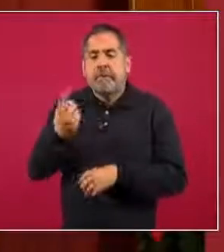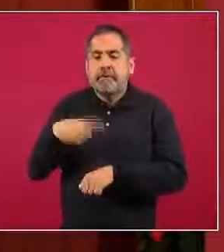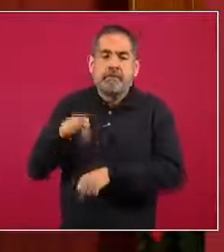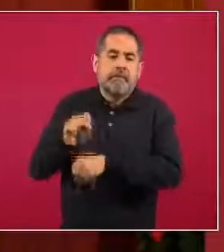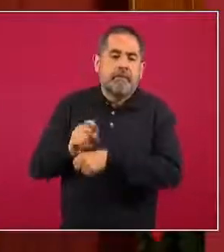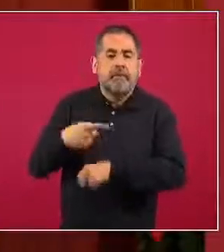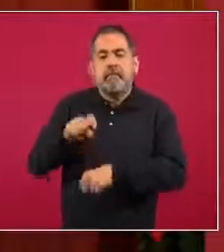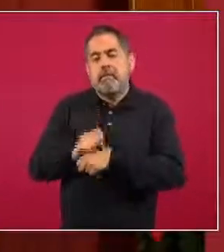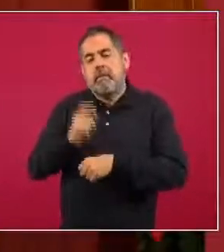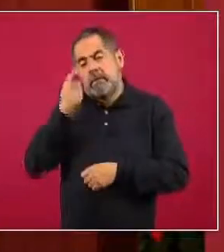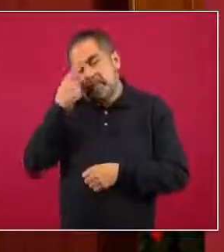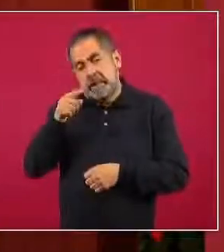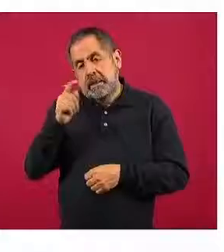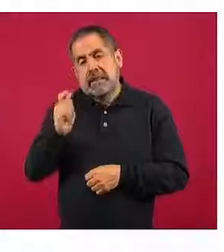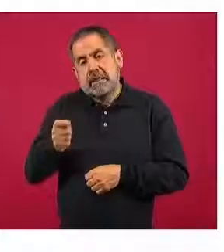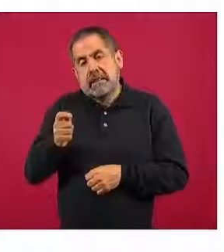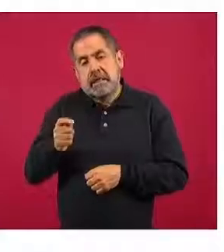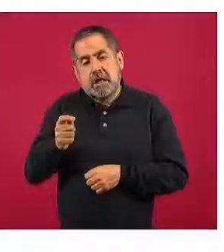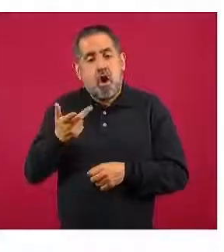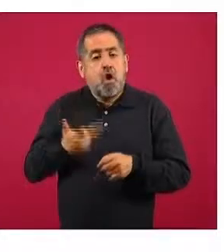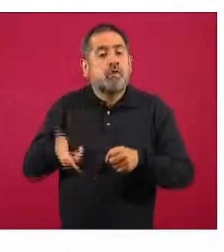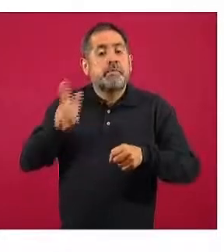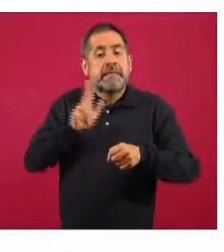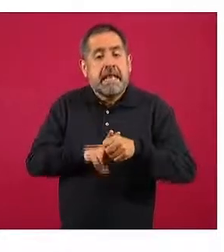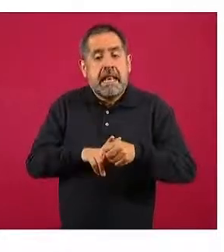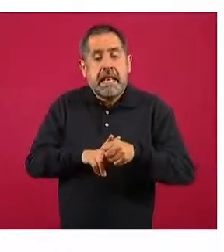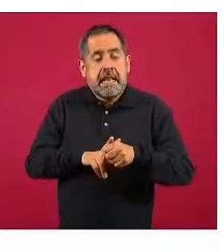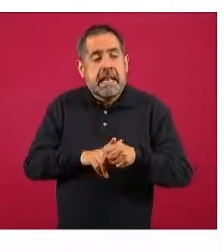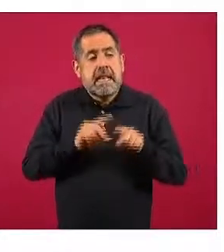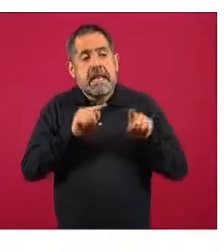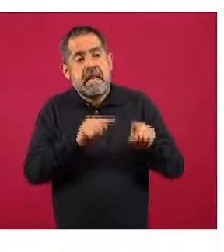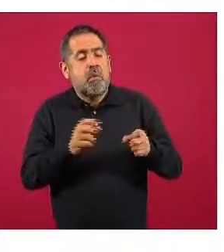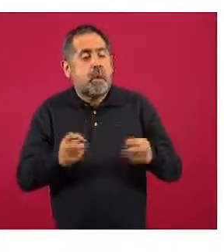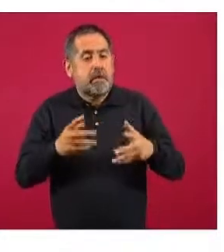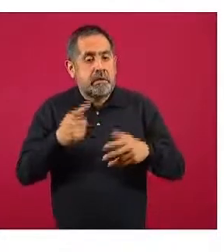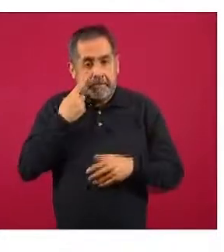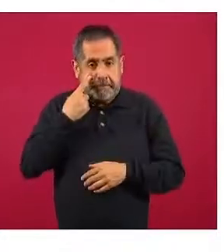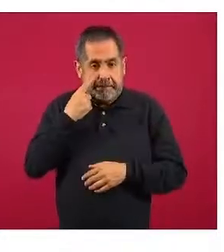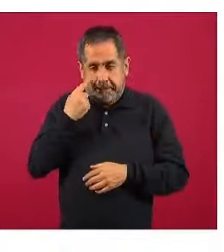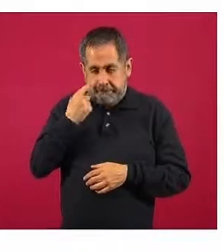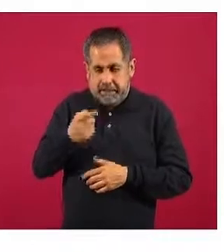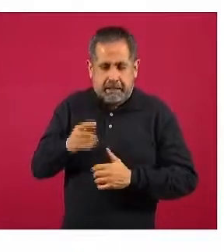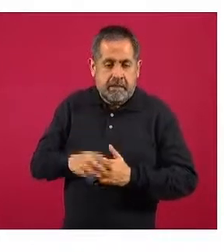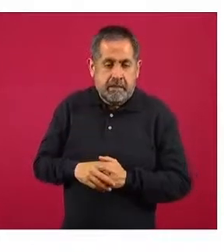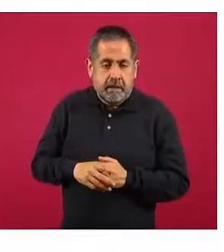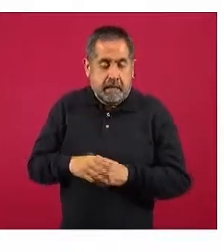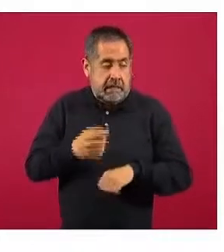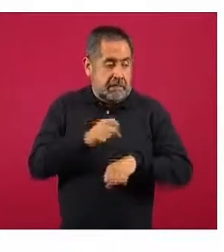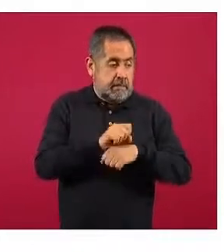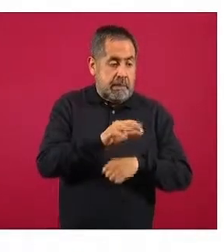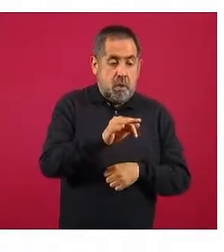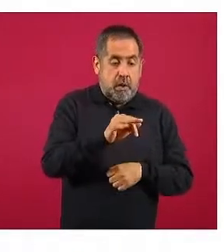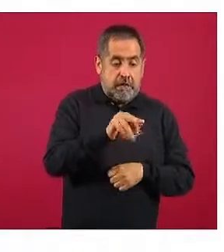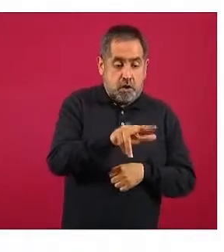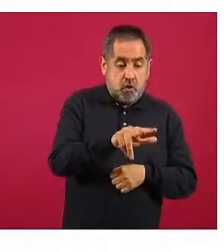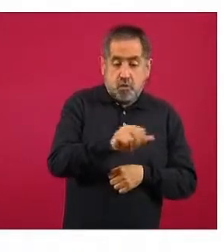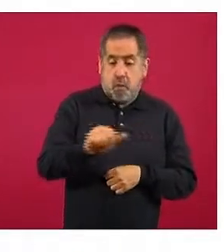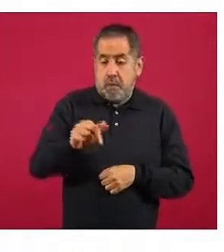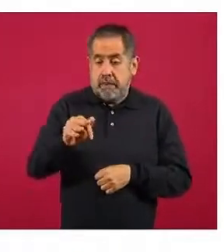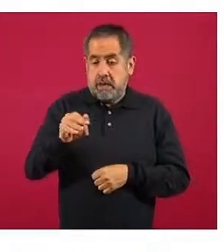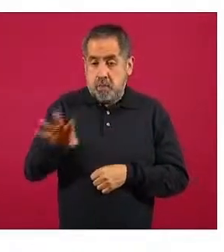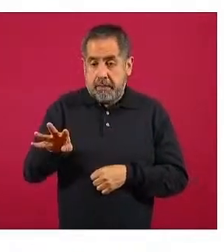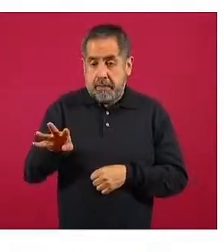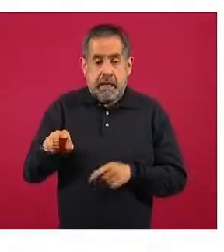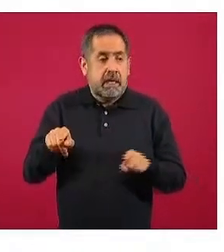ahora para los casos hospitalizados. Nos vamos nuevamente al indicador. Entre la semana 48 y la 49